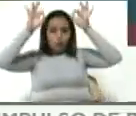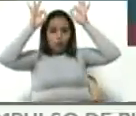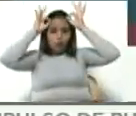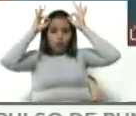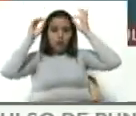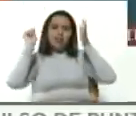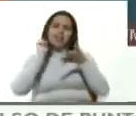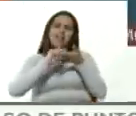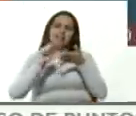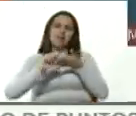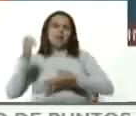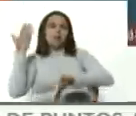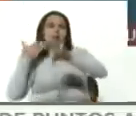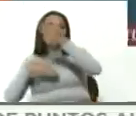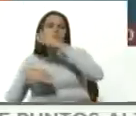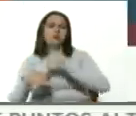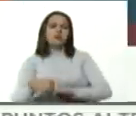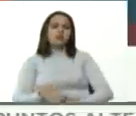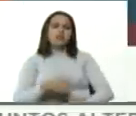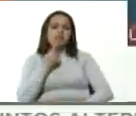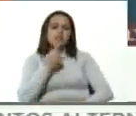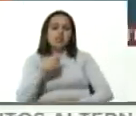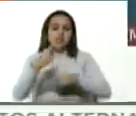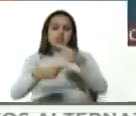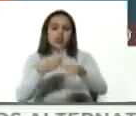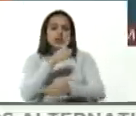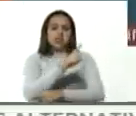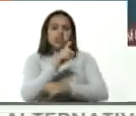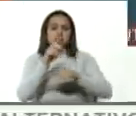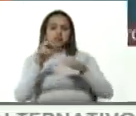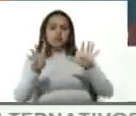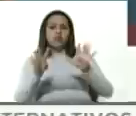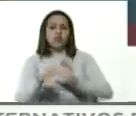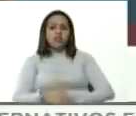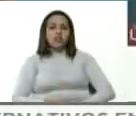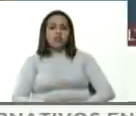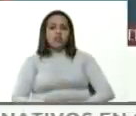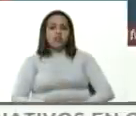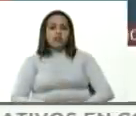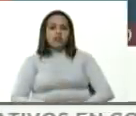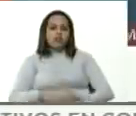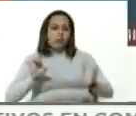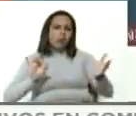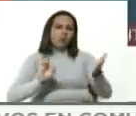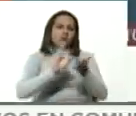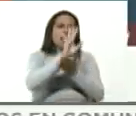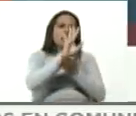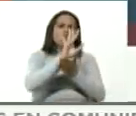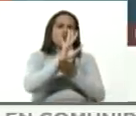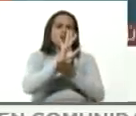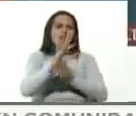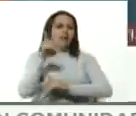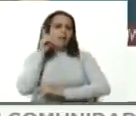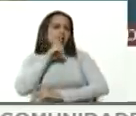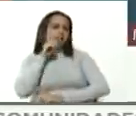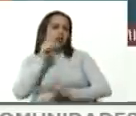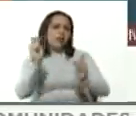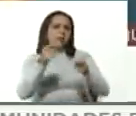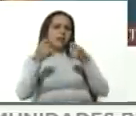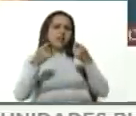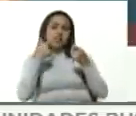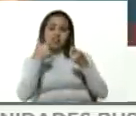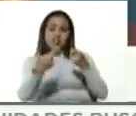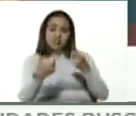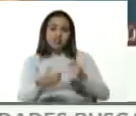Simón Bolívar en el siglo XIX, destierras el pernicioso vicio de la prensa de estar exagerando y tergiversando y